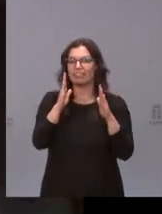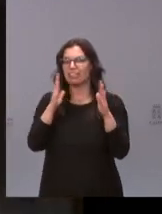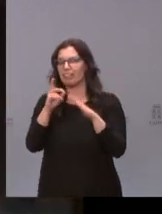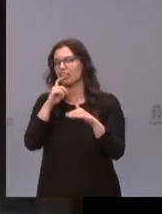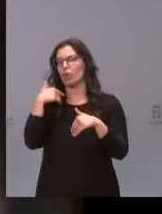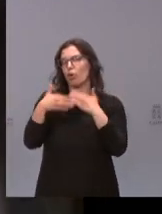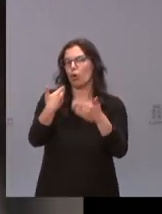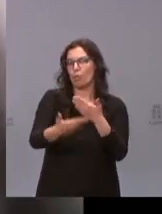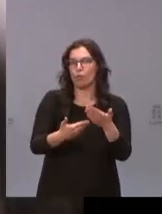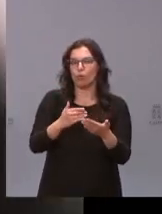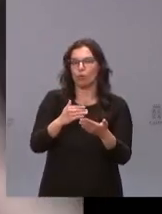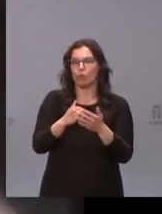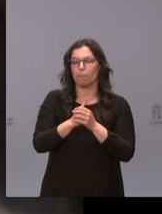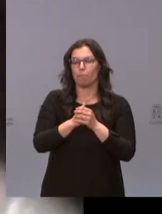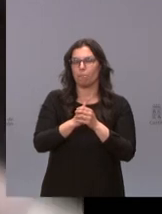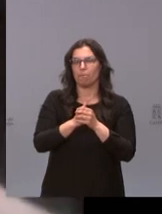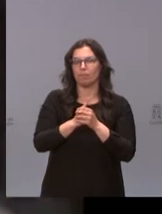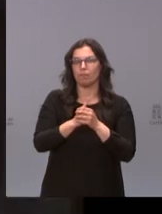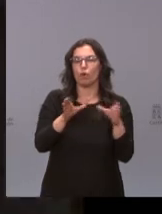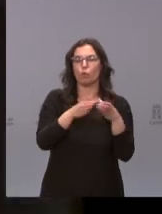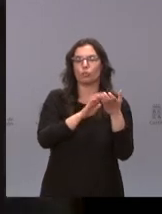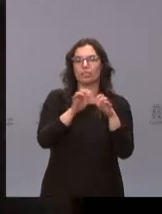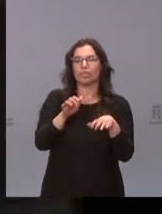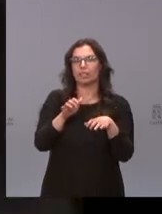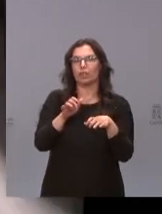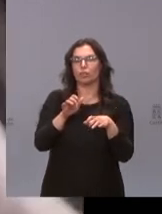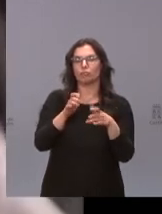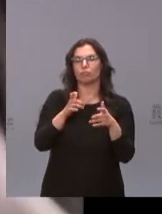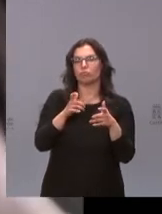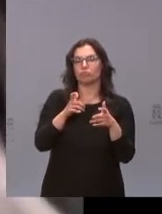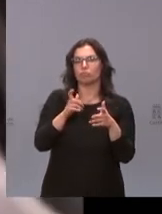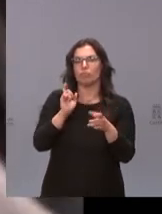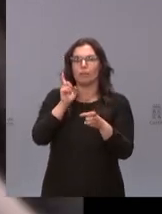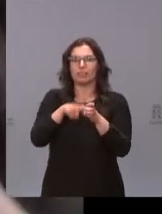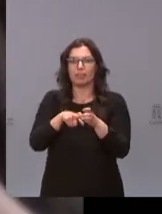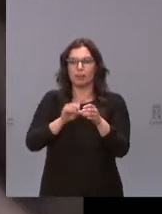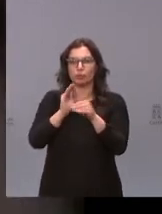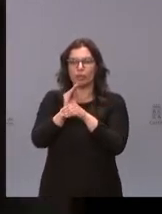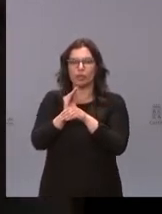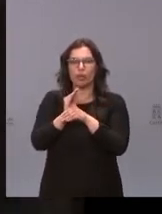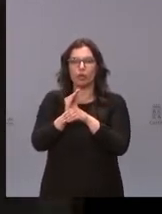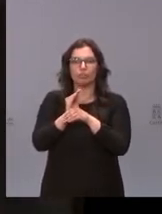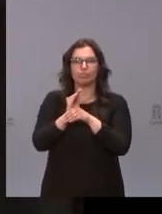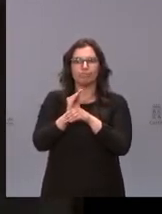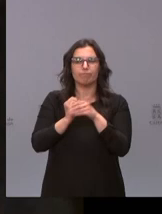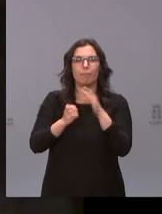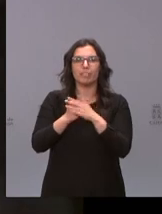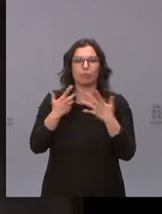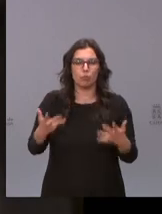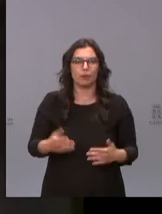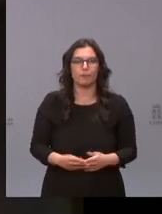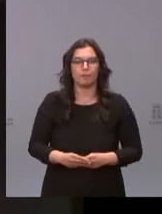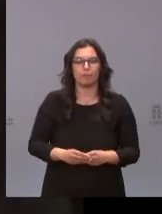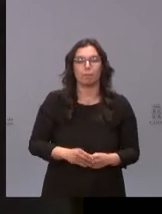cómo hasta qué punto se puede implicar la Junta de Castilla y León en subvencionar esta investigación y luego